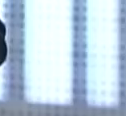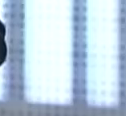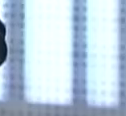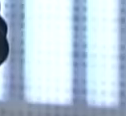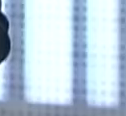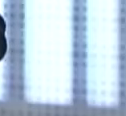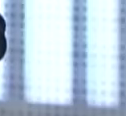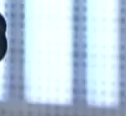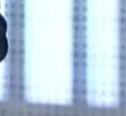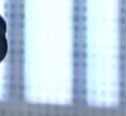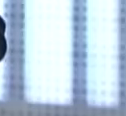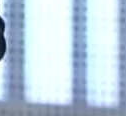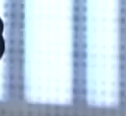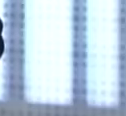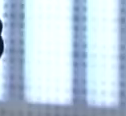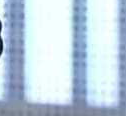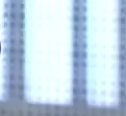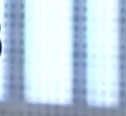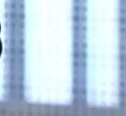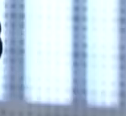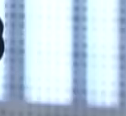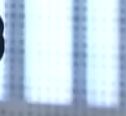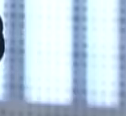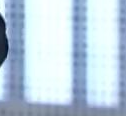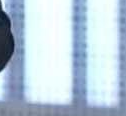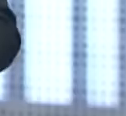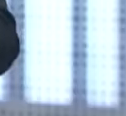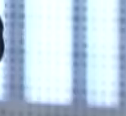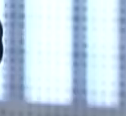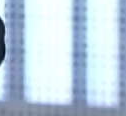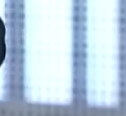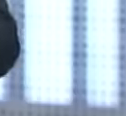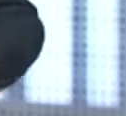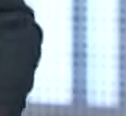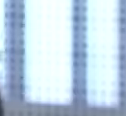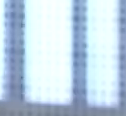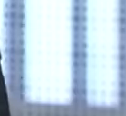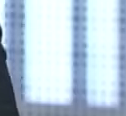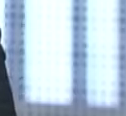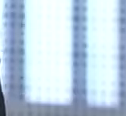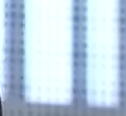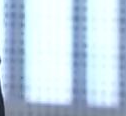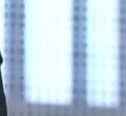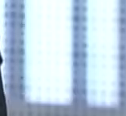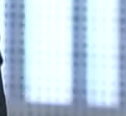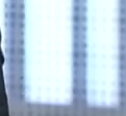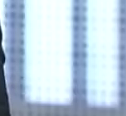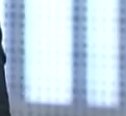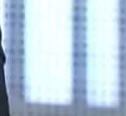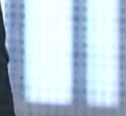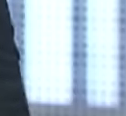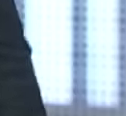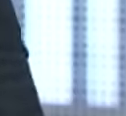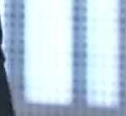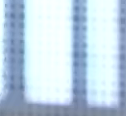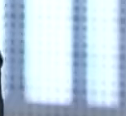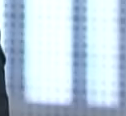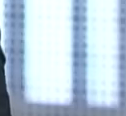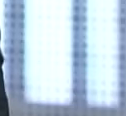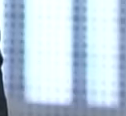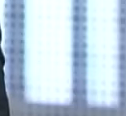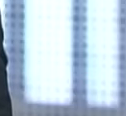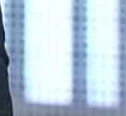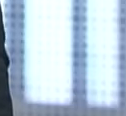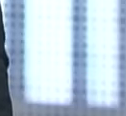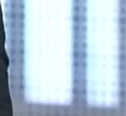sociales, pero sobre todo, ¿cómo va a aplicar ahora la República para seguir defendiendo estos mecanismos internacionales que, lamentablemente, hace